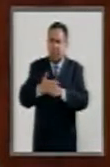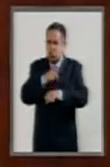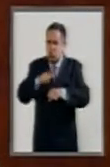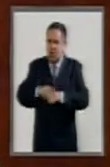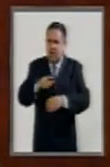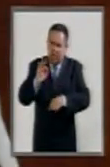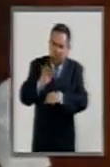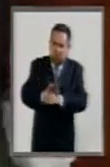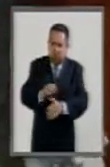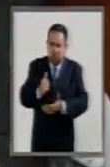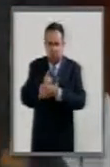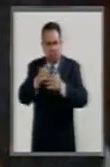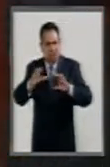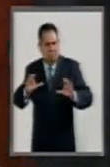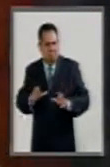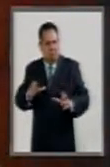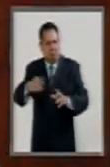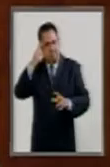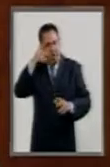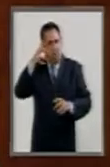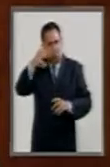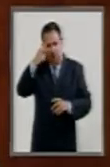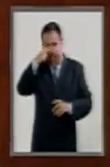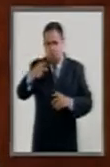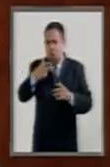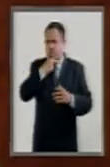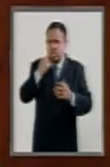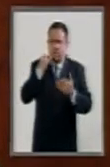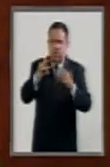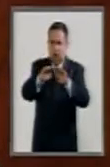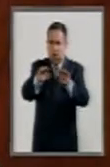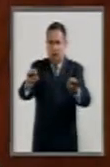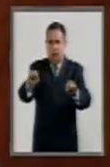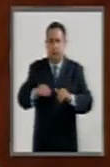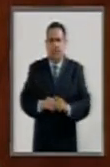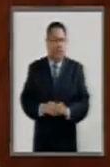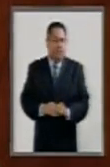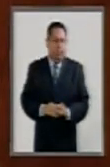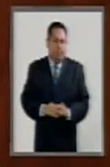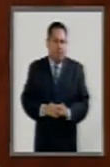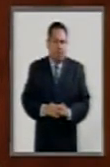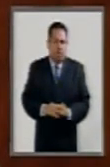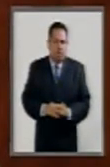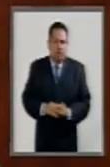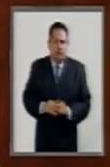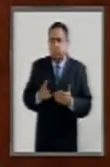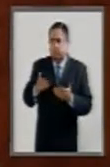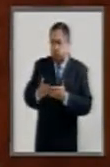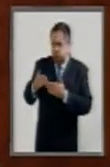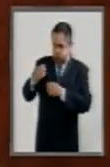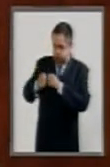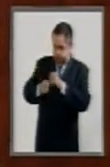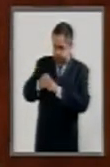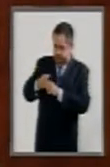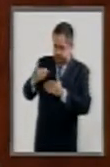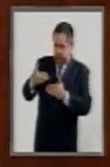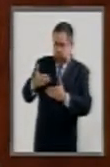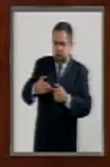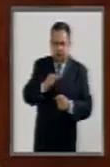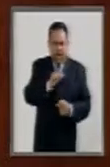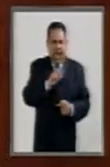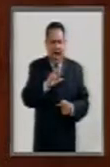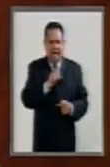la consolidación de un México igualitario. Sin demérito de la trayectoria de Araceli